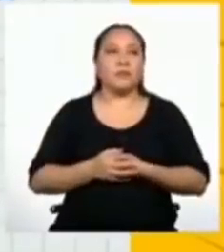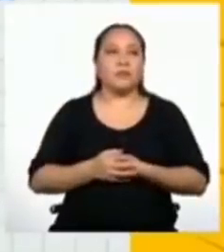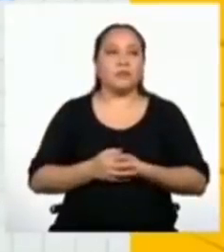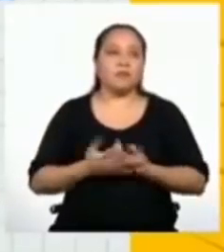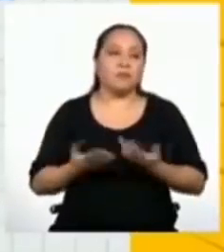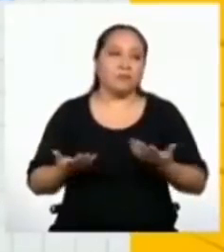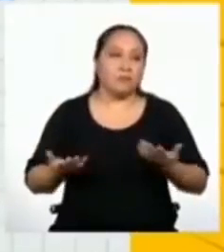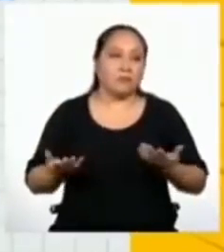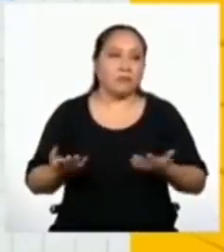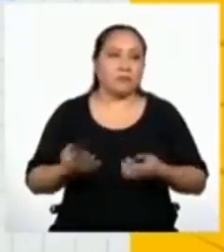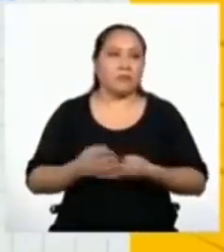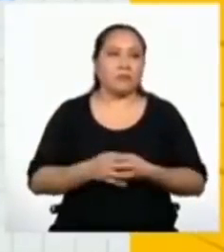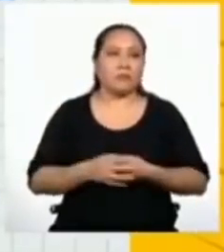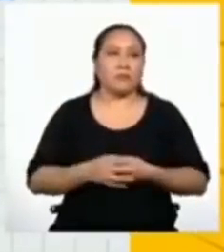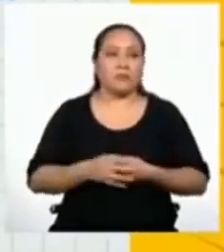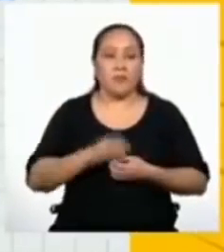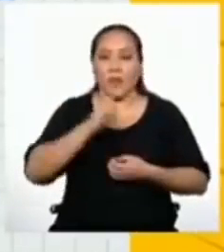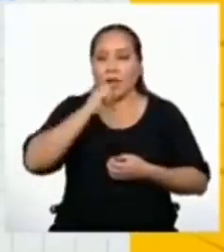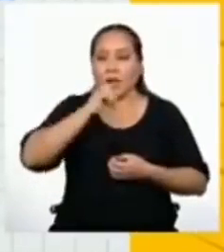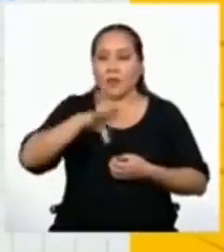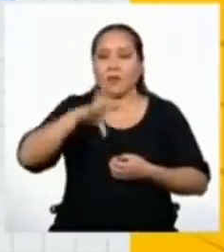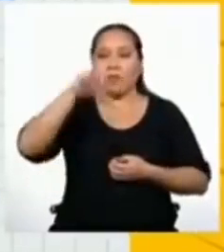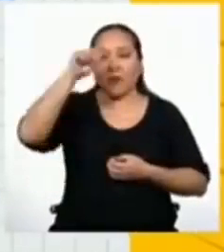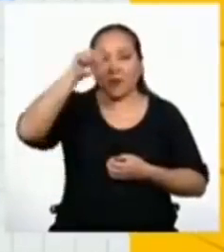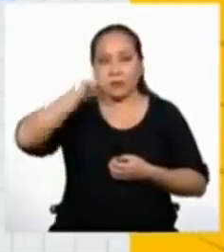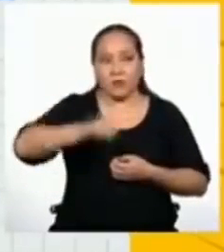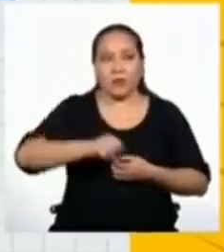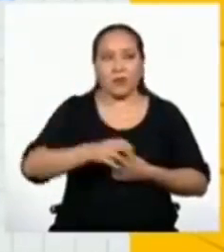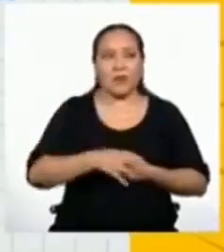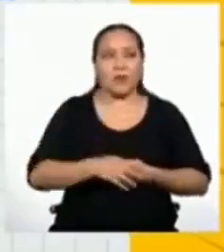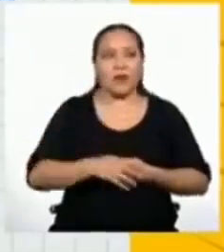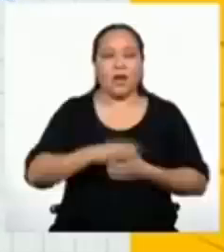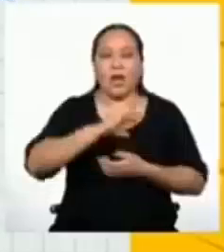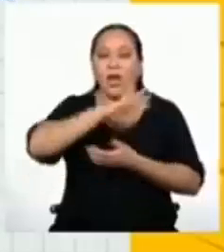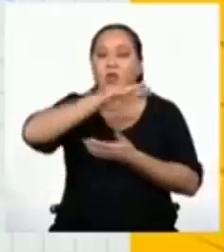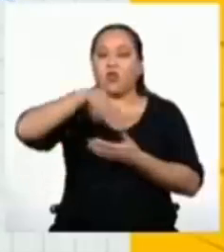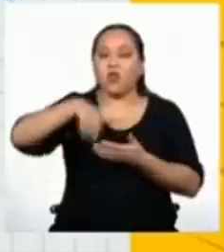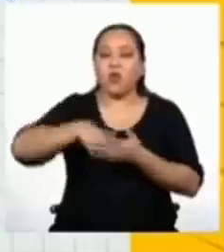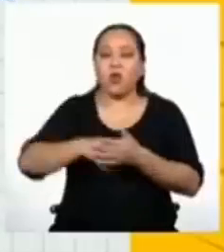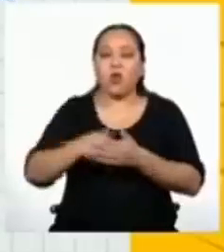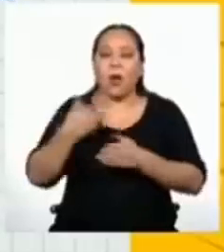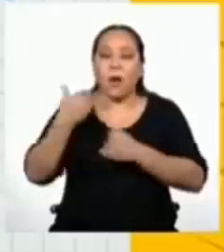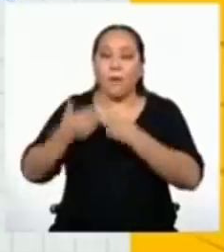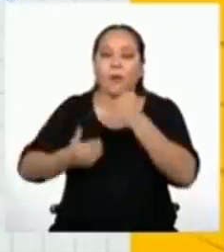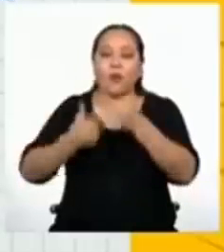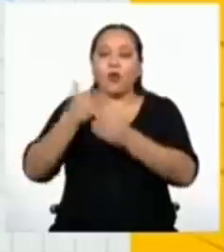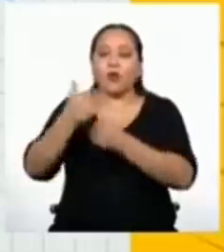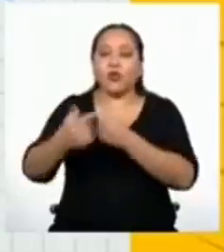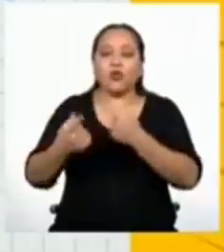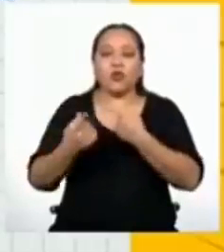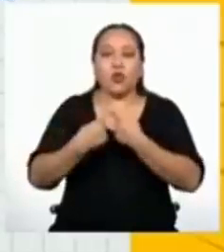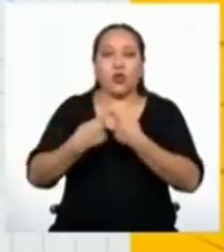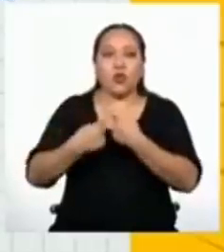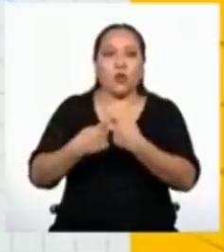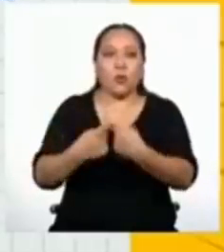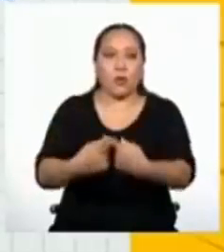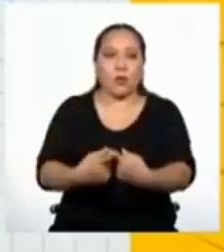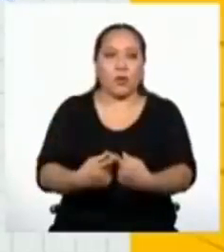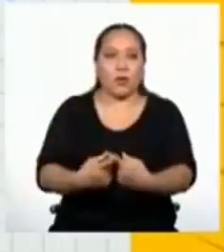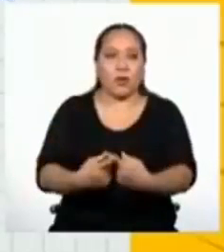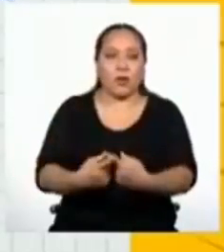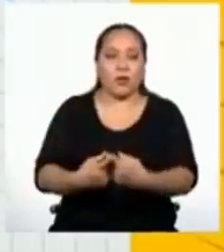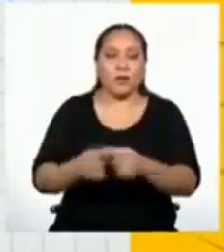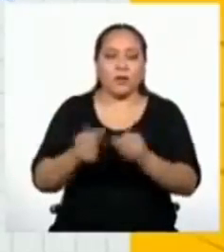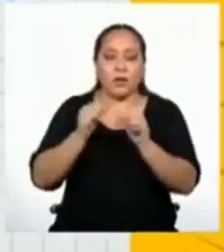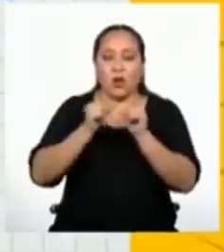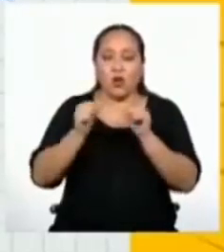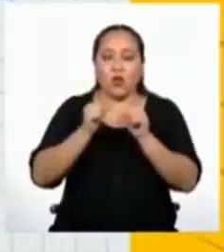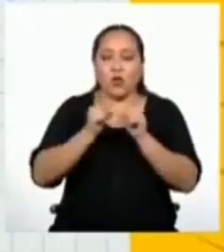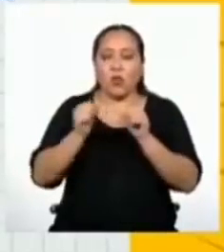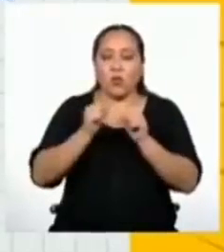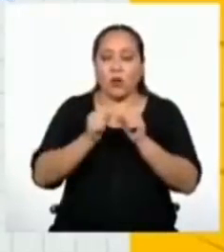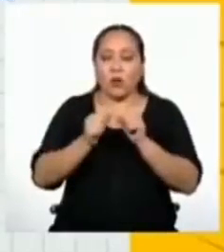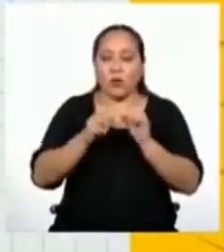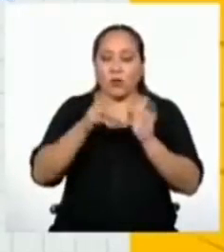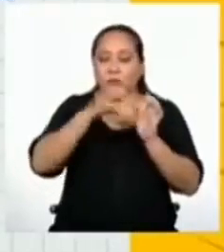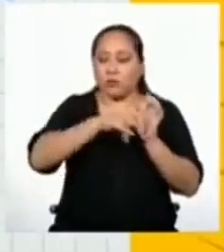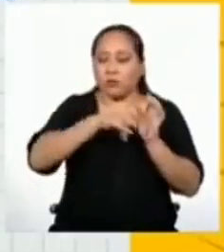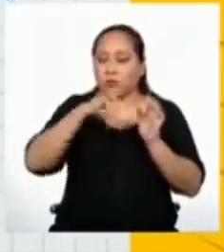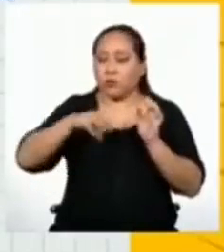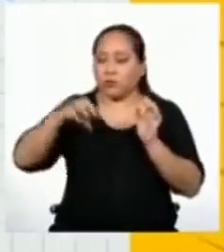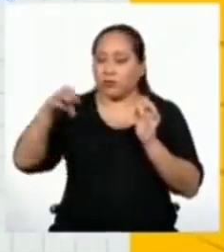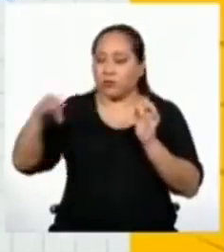Entonces, afirmamos que, en toda progresión geométrica, si el número de términos es impar,